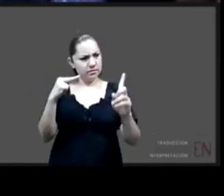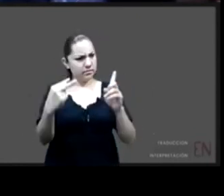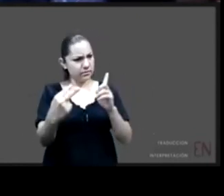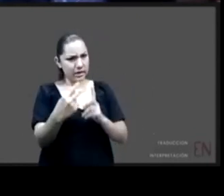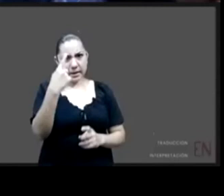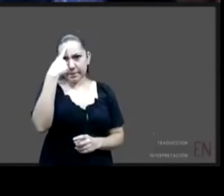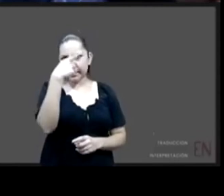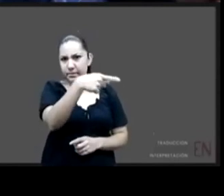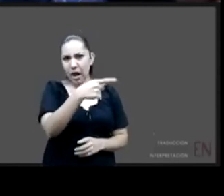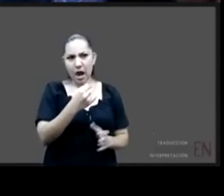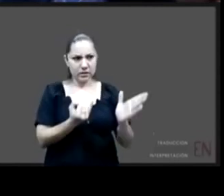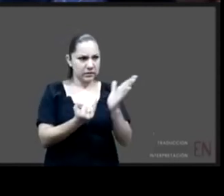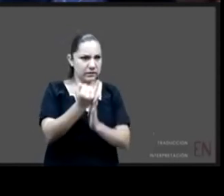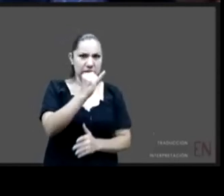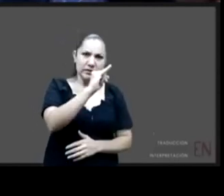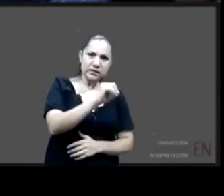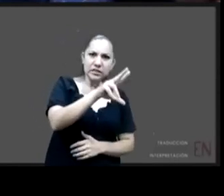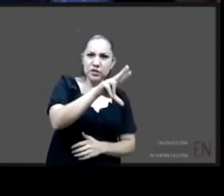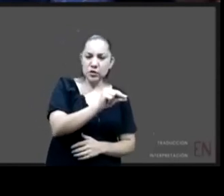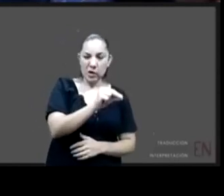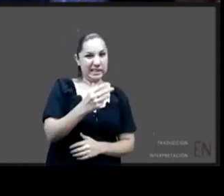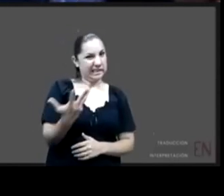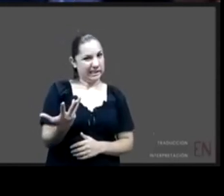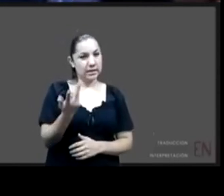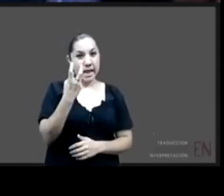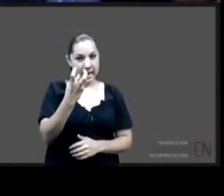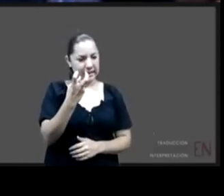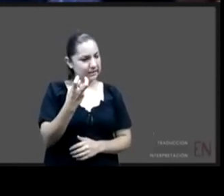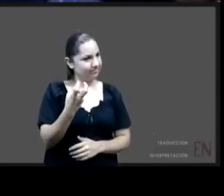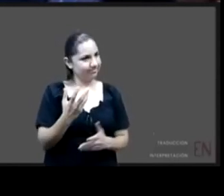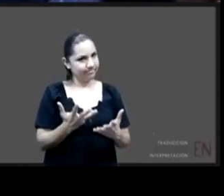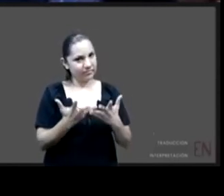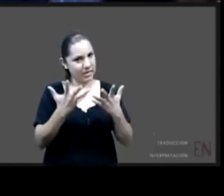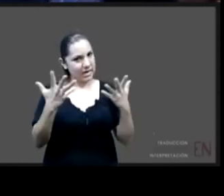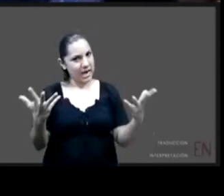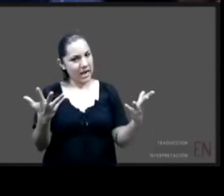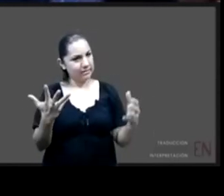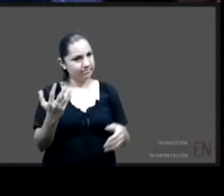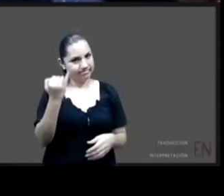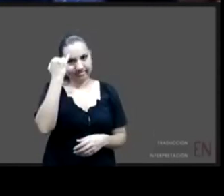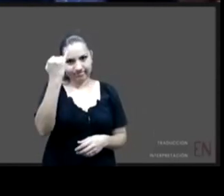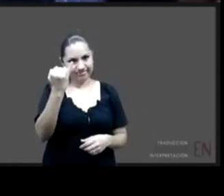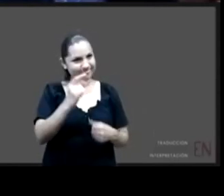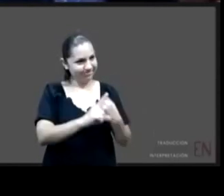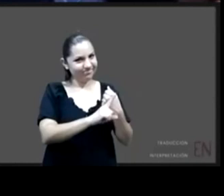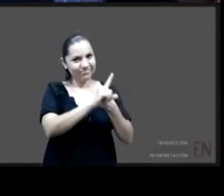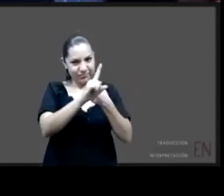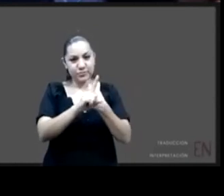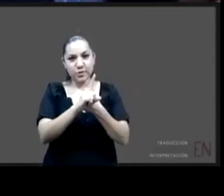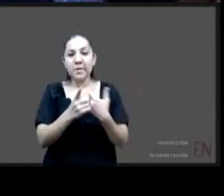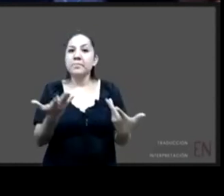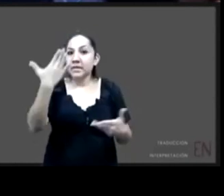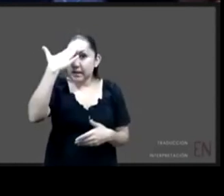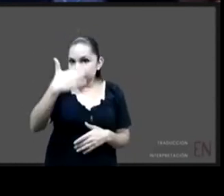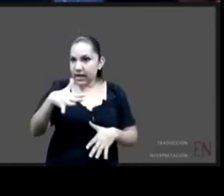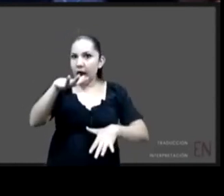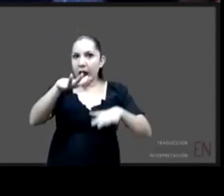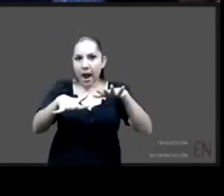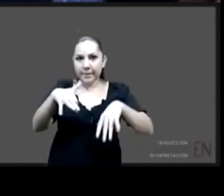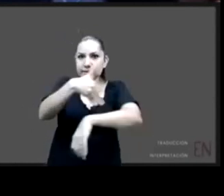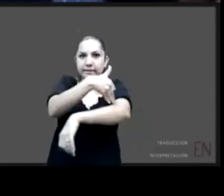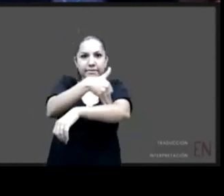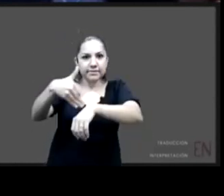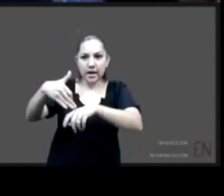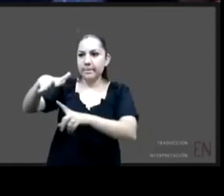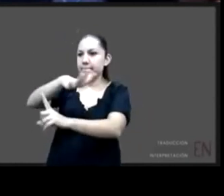problemático porque sabemos que hay muchas familias que en efecto hay negligencia hay abusos terroríficos por los que hay que